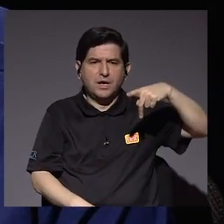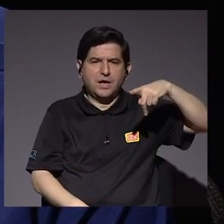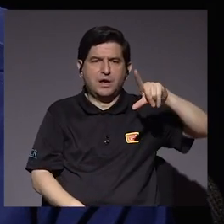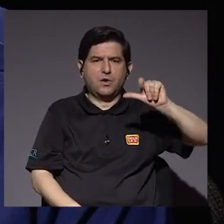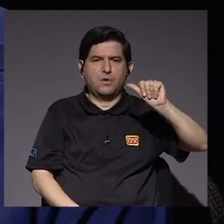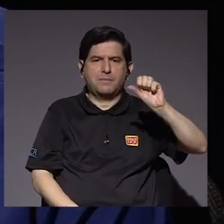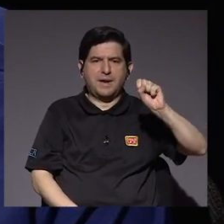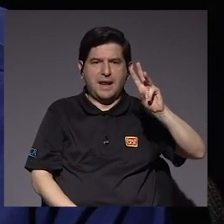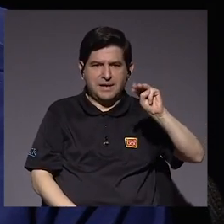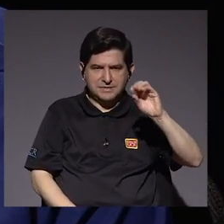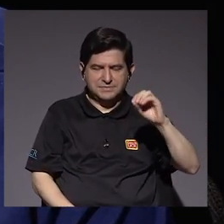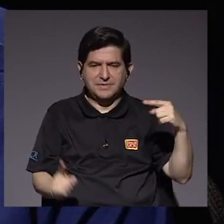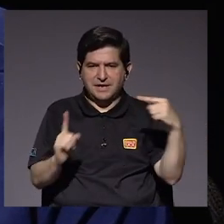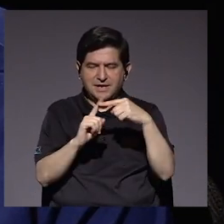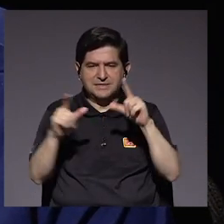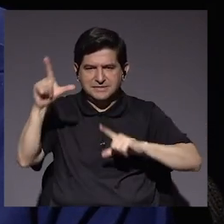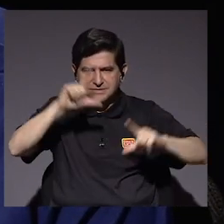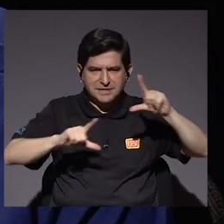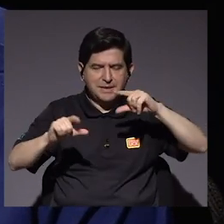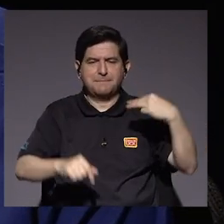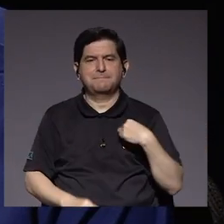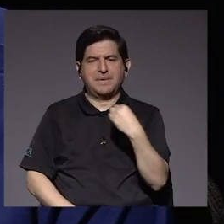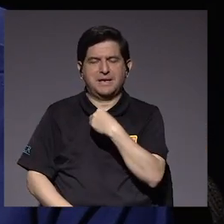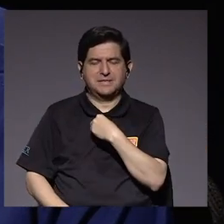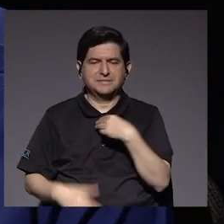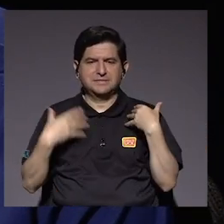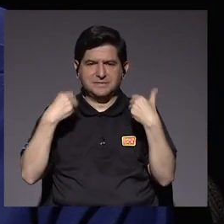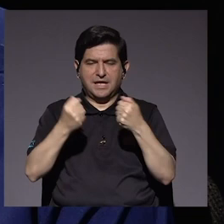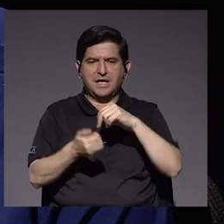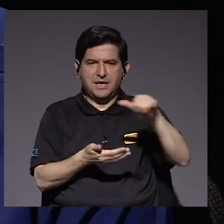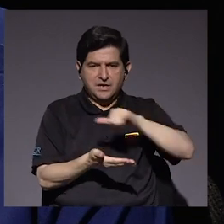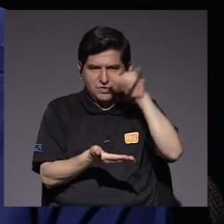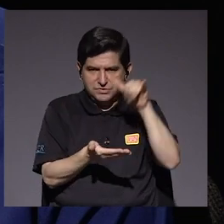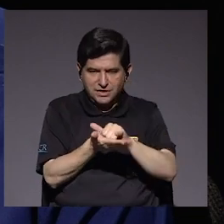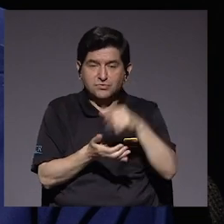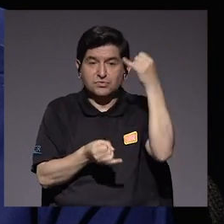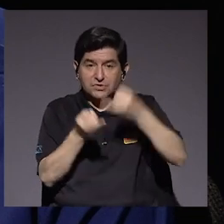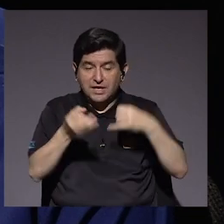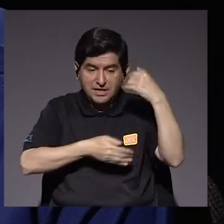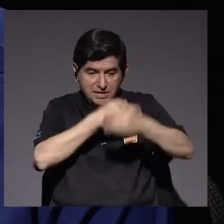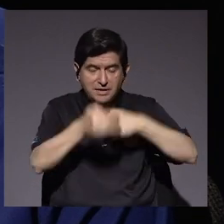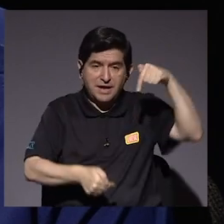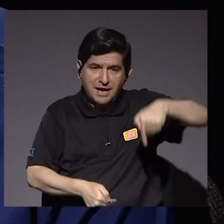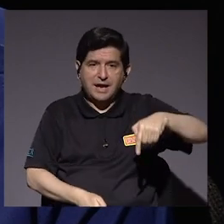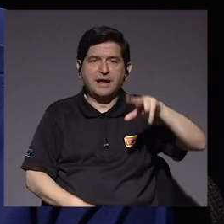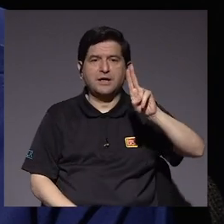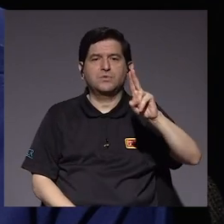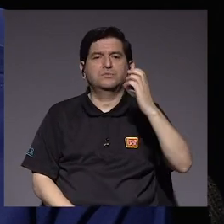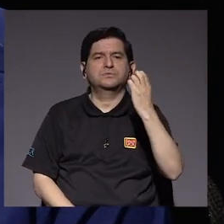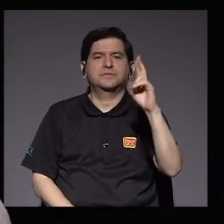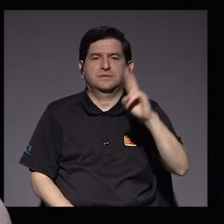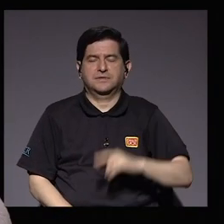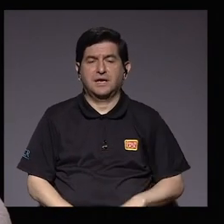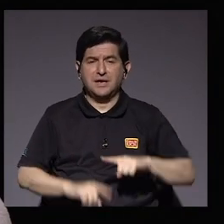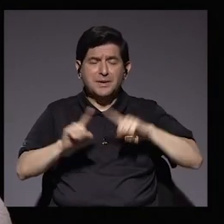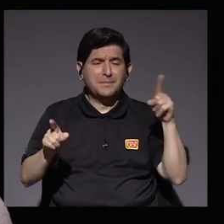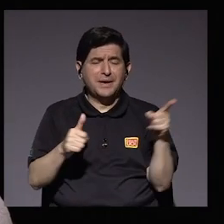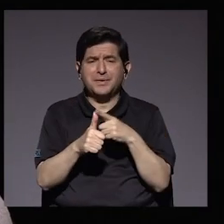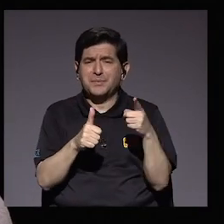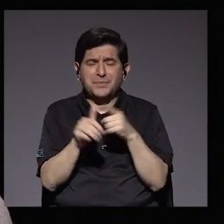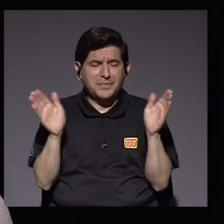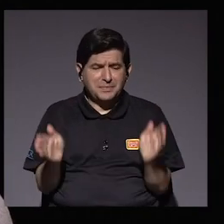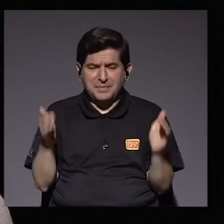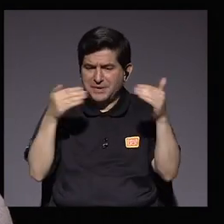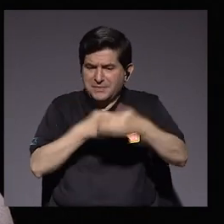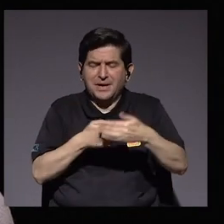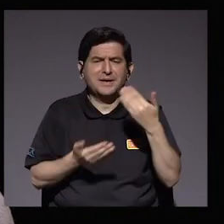al laboratorio del Ministerio de Salud en San José y venían a terminar el proceso aquí en la Universidad de Costa Rica. Pero esos primeros